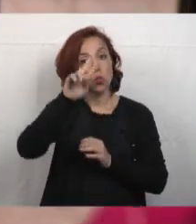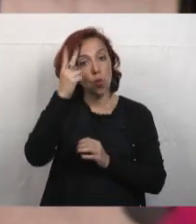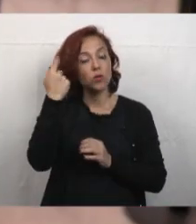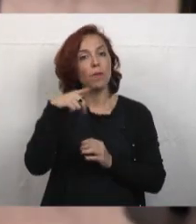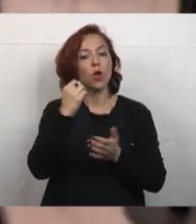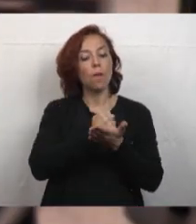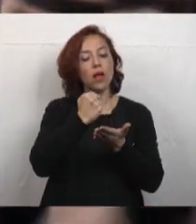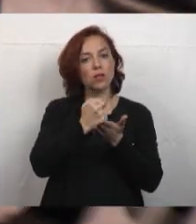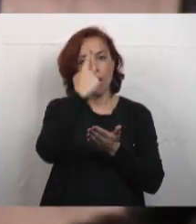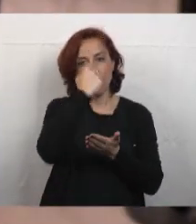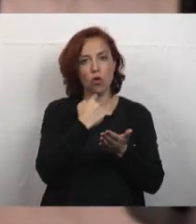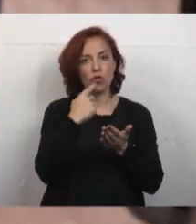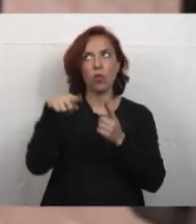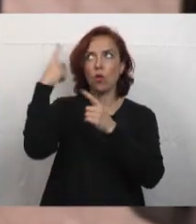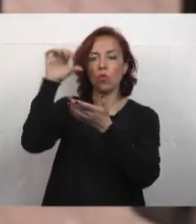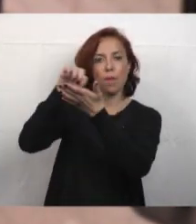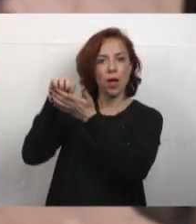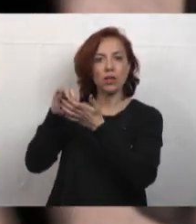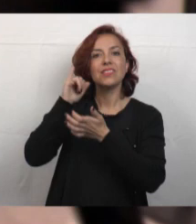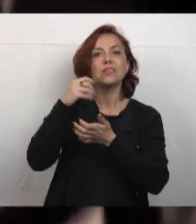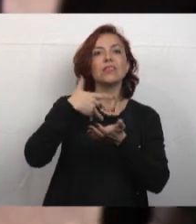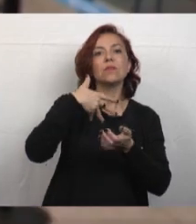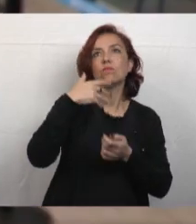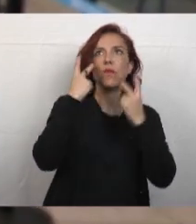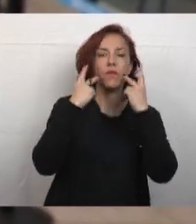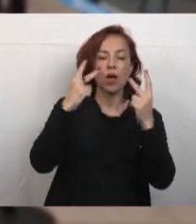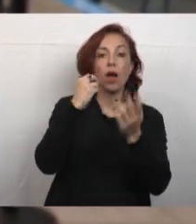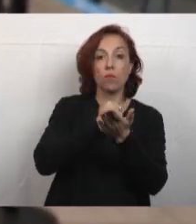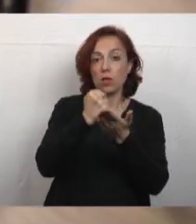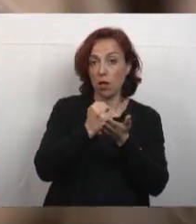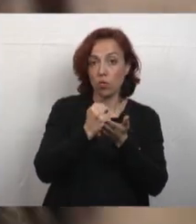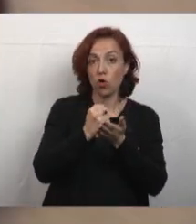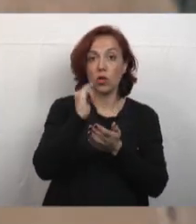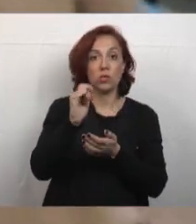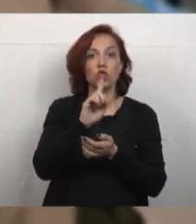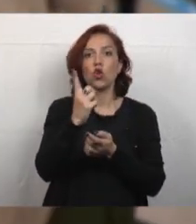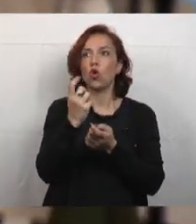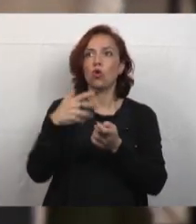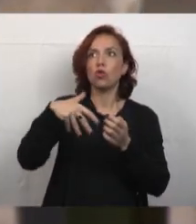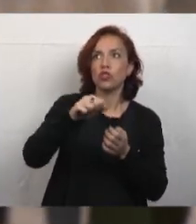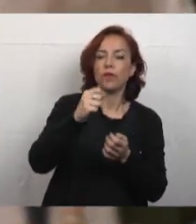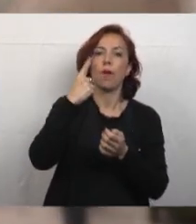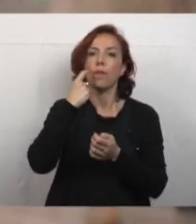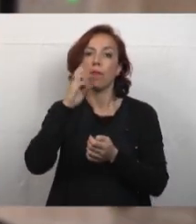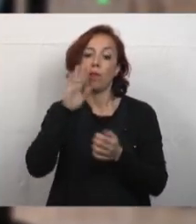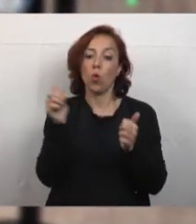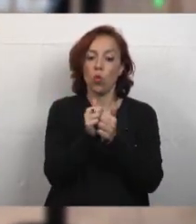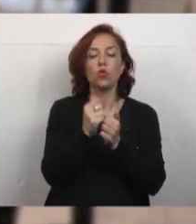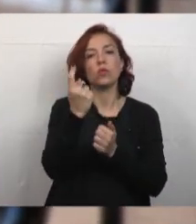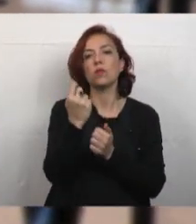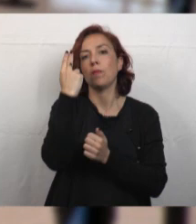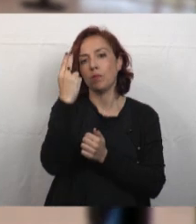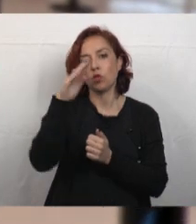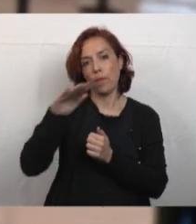uruguayos, pero que tengan pasaporte extranjero, aunque viajen con ese pasaporte extranjero, también requieren, si no viajan con ambos padres, un